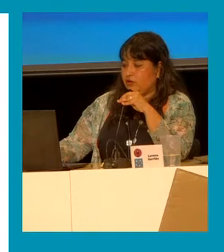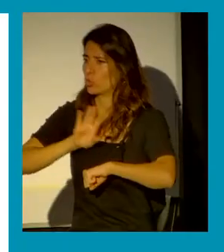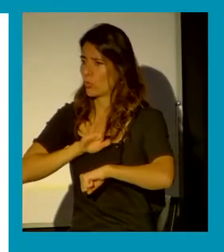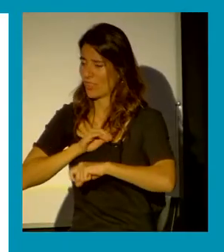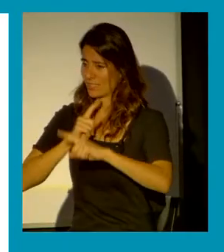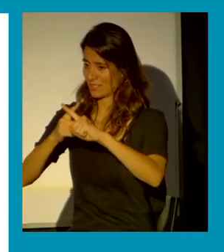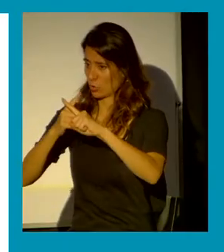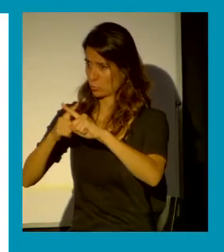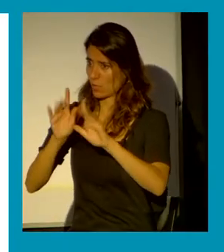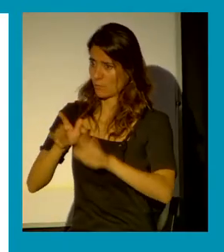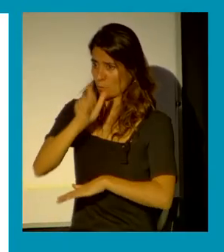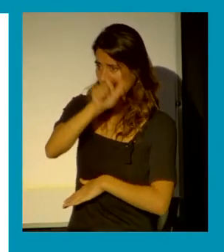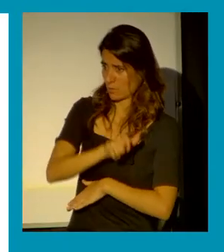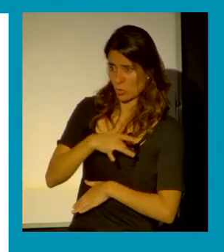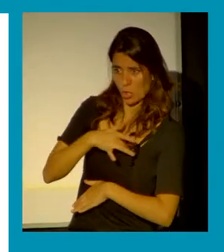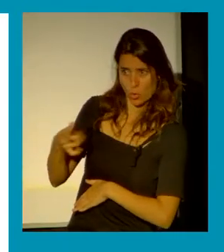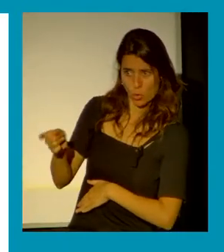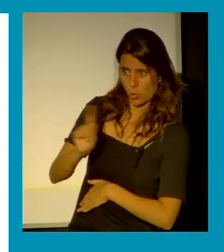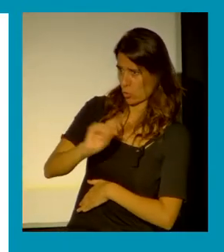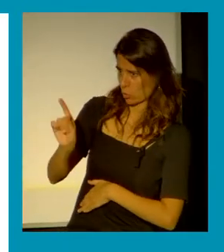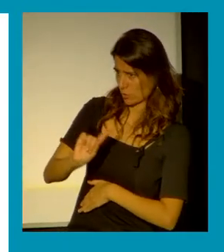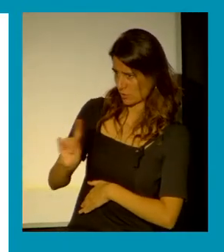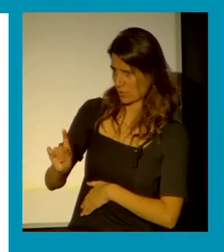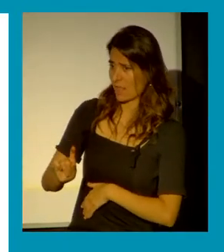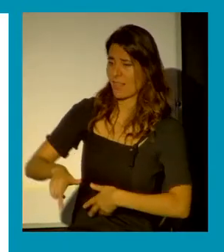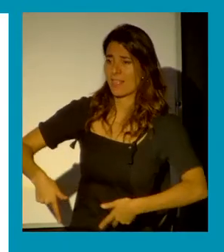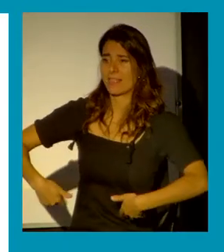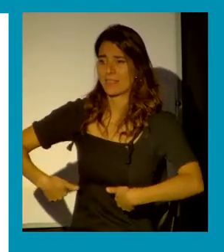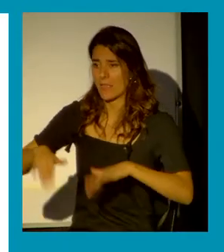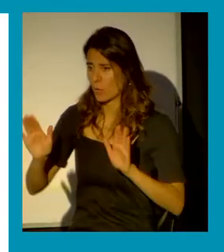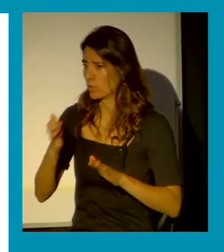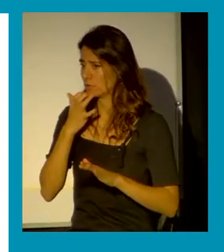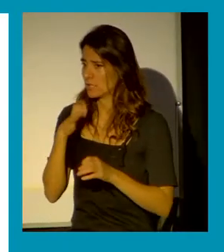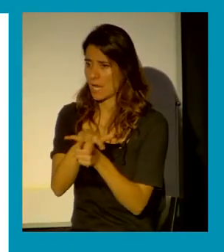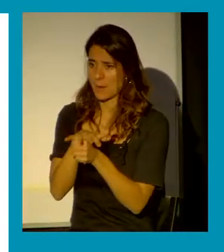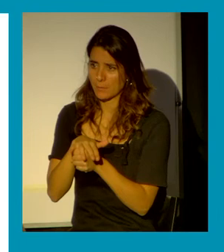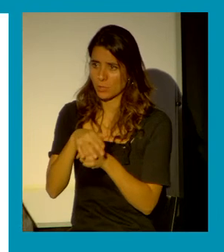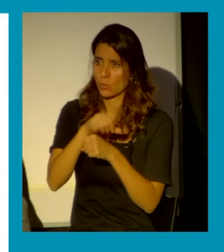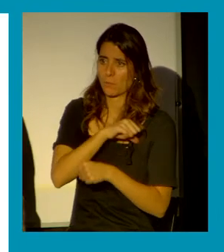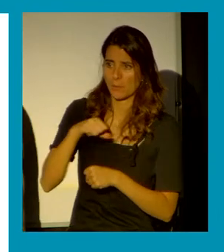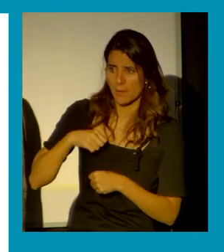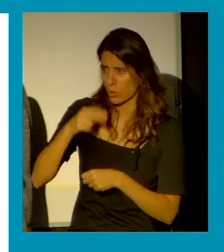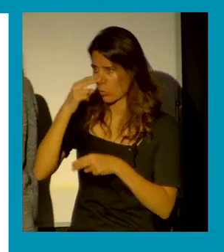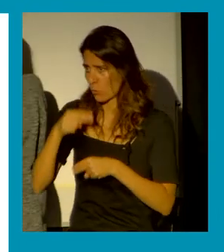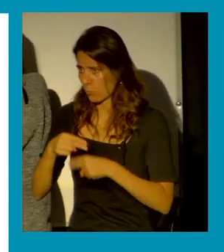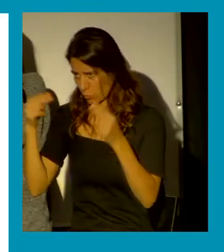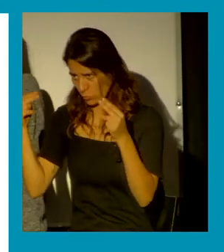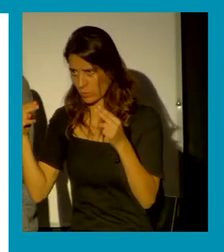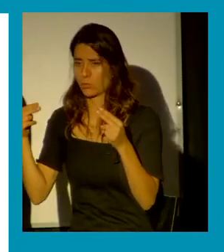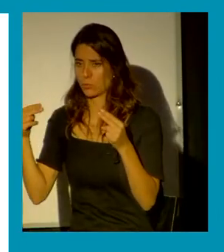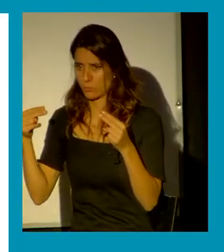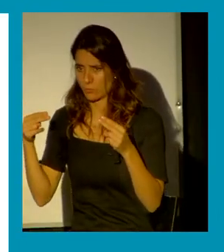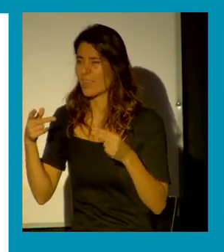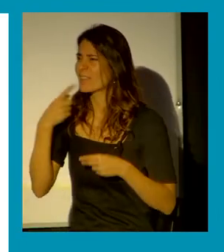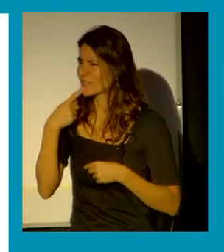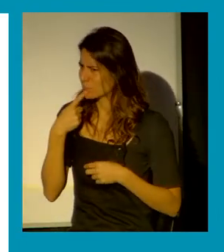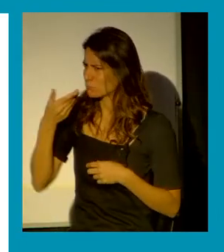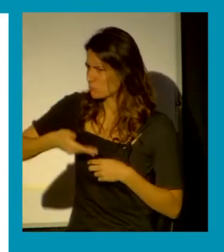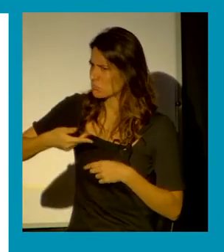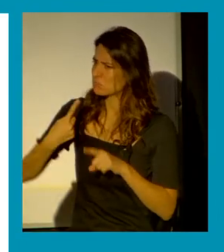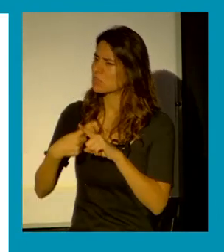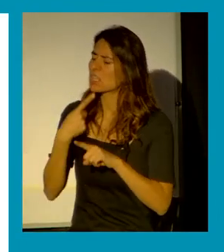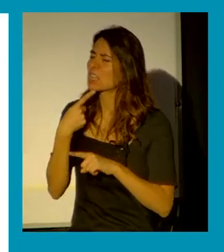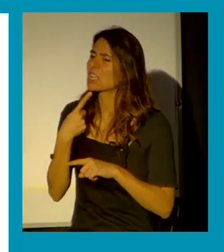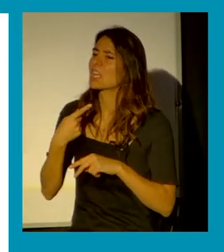libre desarrollo de la vida sexual en cualquier ámbito público o privado, lo que incluye la agresión sexual. Esto es importante porque dice actos de naturaleza